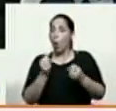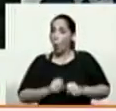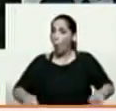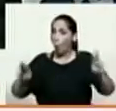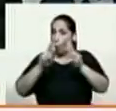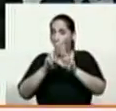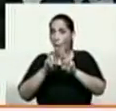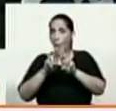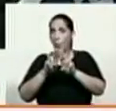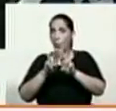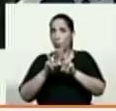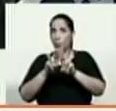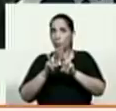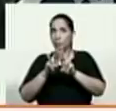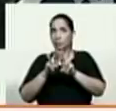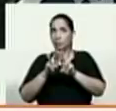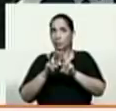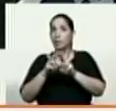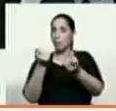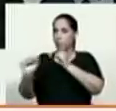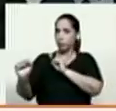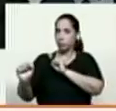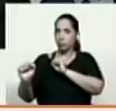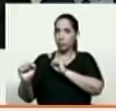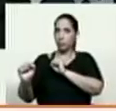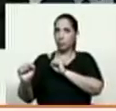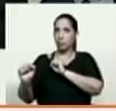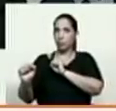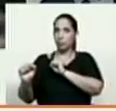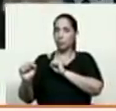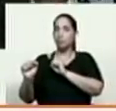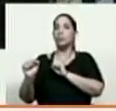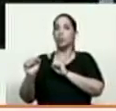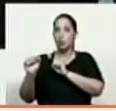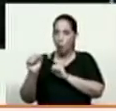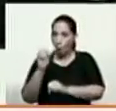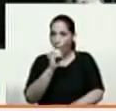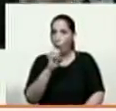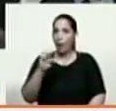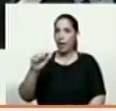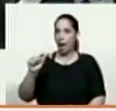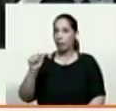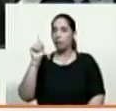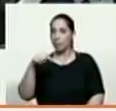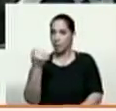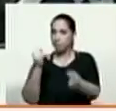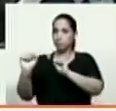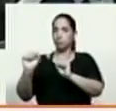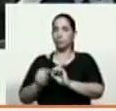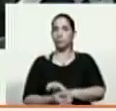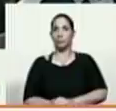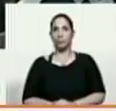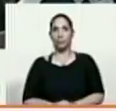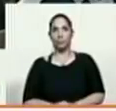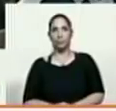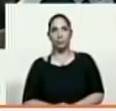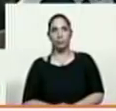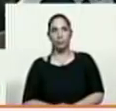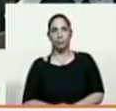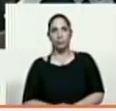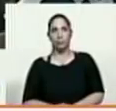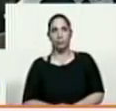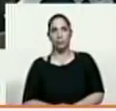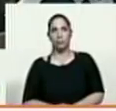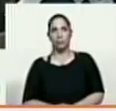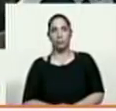Naciones Unidas rechazó y la organización de Estados Americanos también rechazó en tal